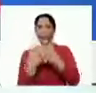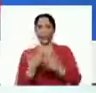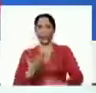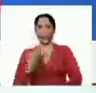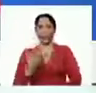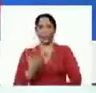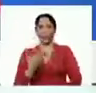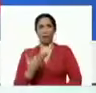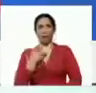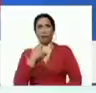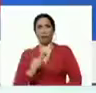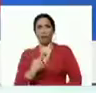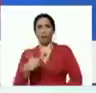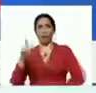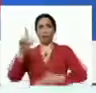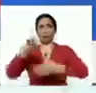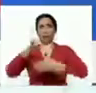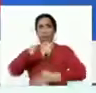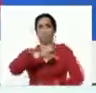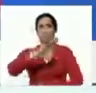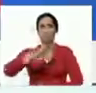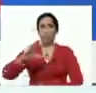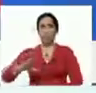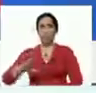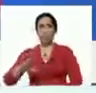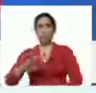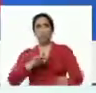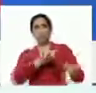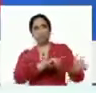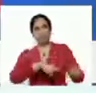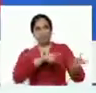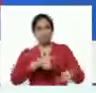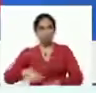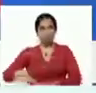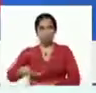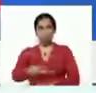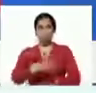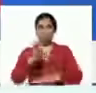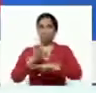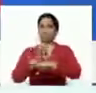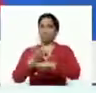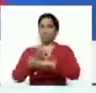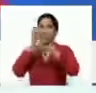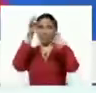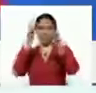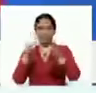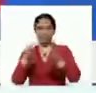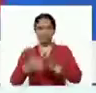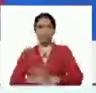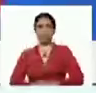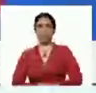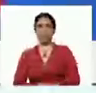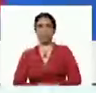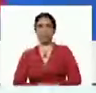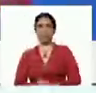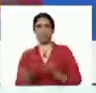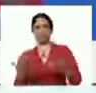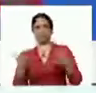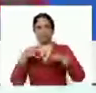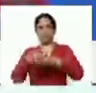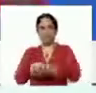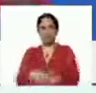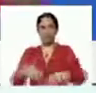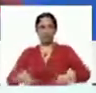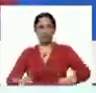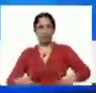Insistiéndole a América Latina y al Caribe. El campo. El campo. La economía real. La combinación de esfuerzo.